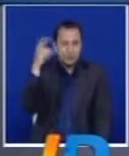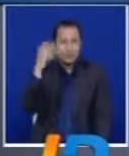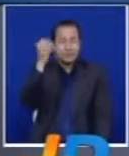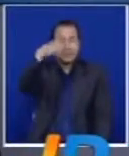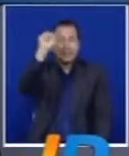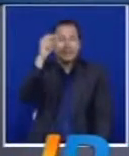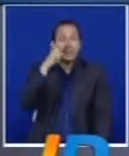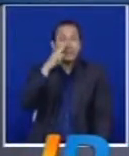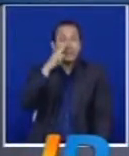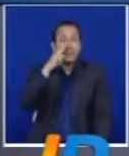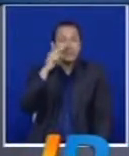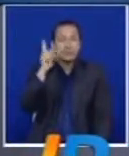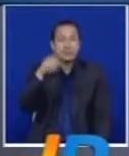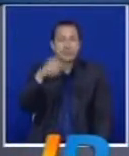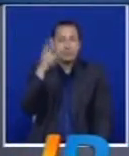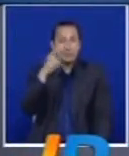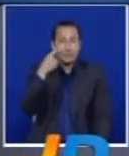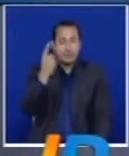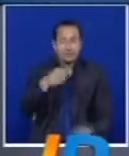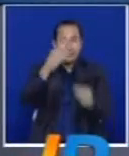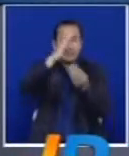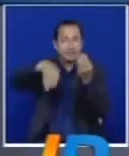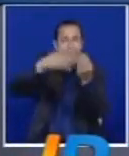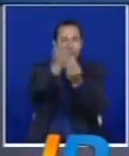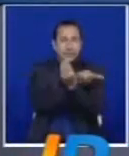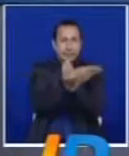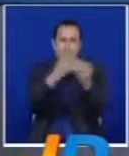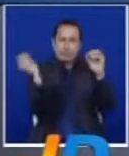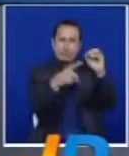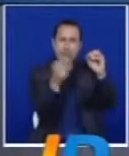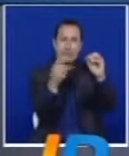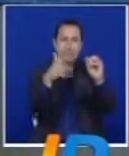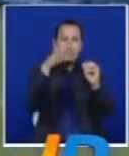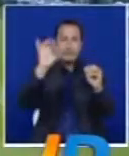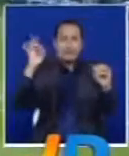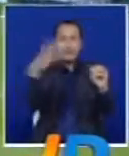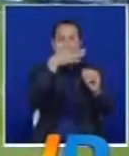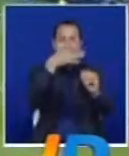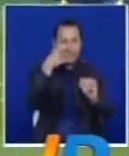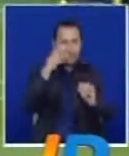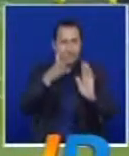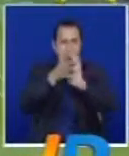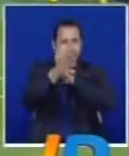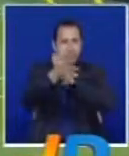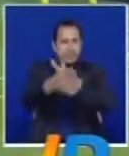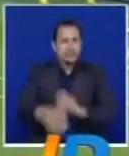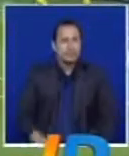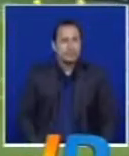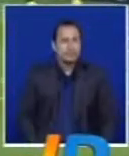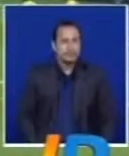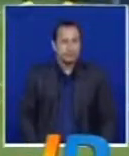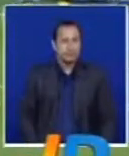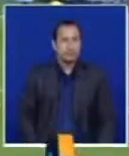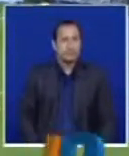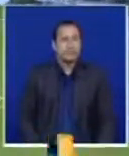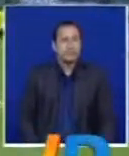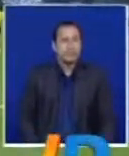no frena a nadie Nacional y la equidad goleó. Vamos con la jornada 9 del fútbol colombiano aquí en Más Pacífico. Acción.